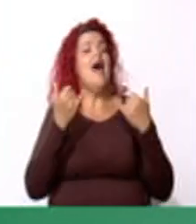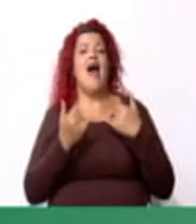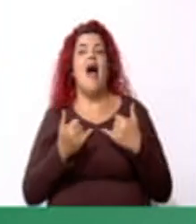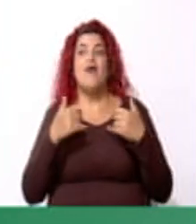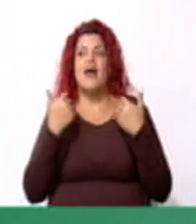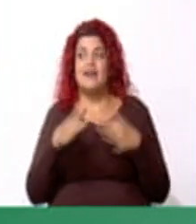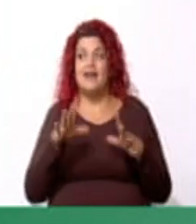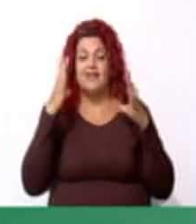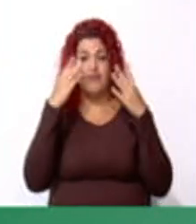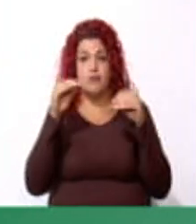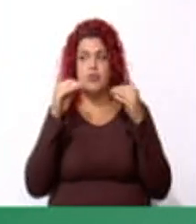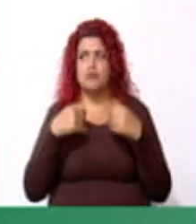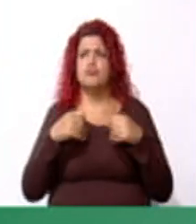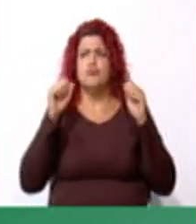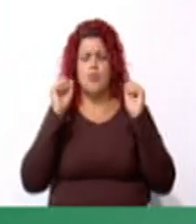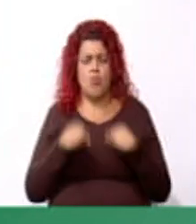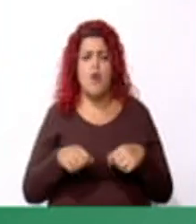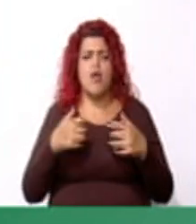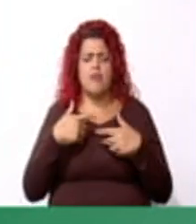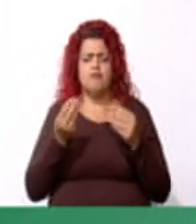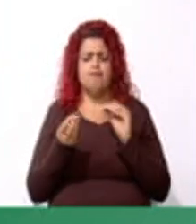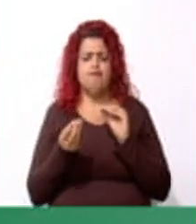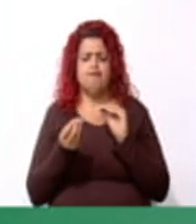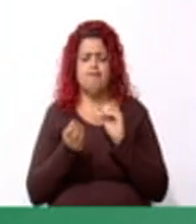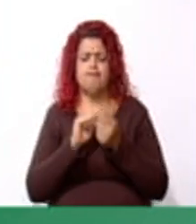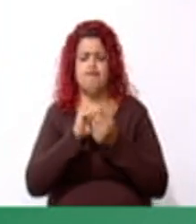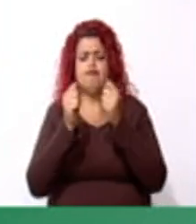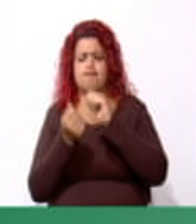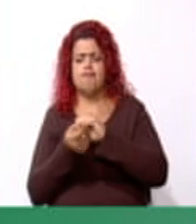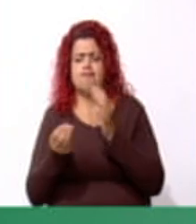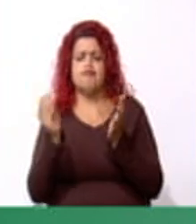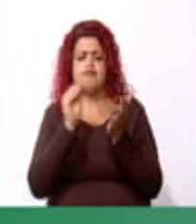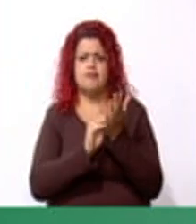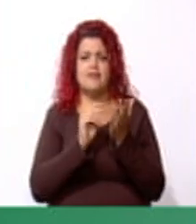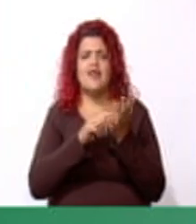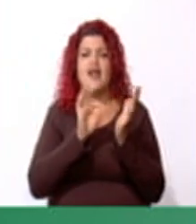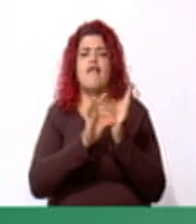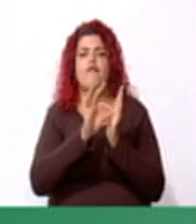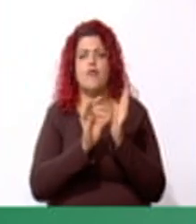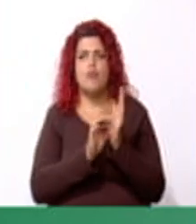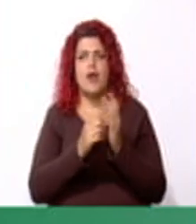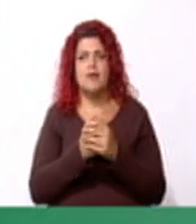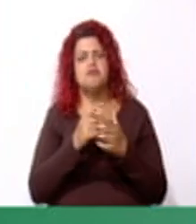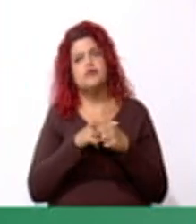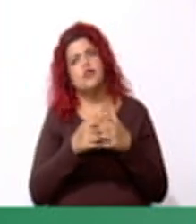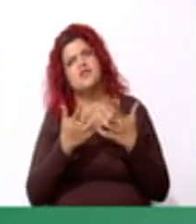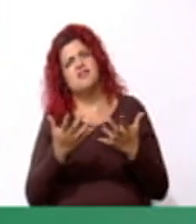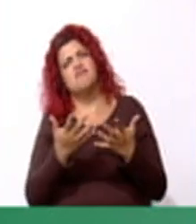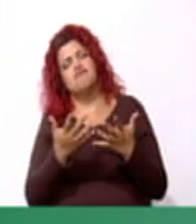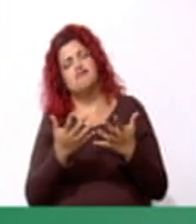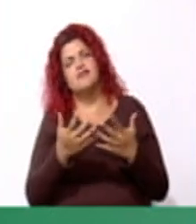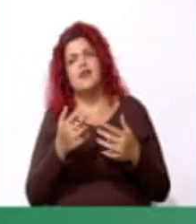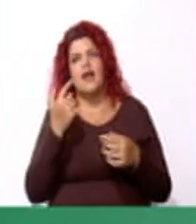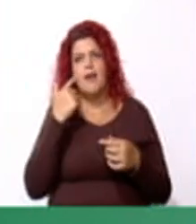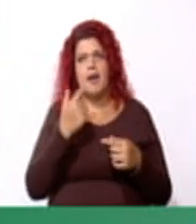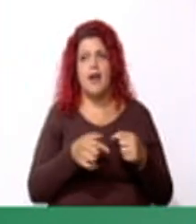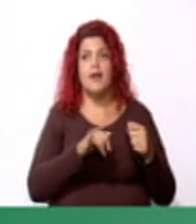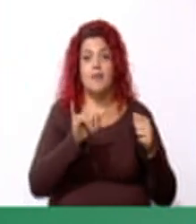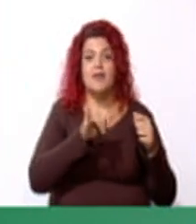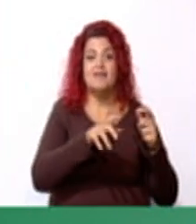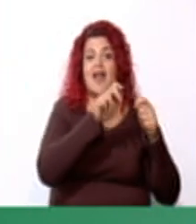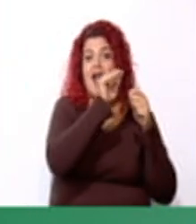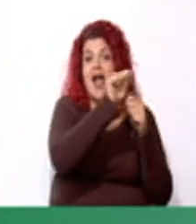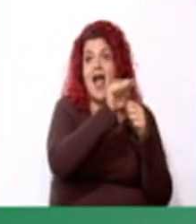datos, podemos ya sustituir los datos en la fórmula. Entonces, queda que la diagonal